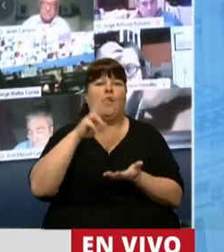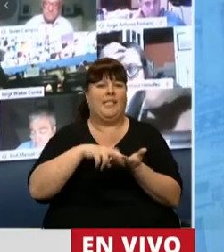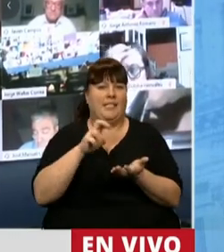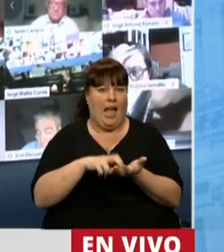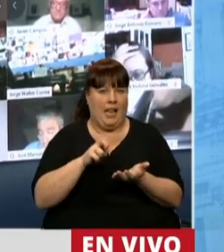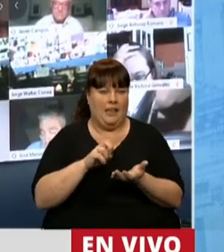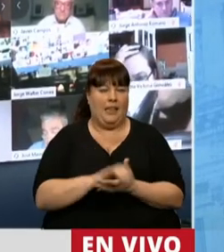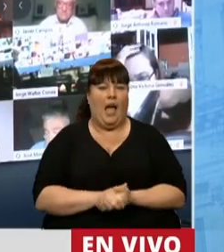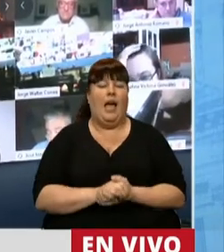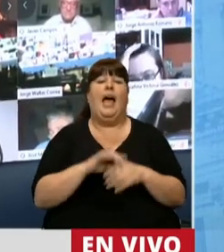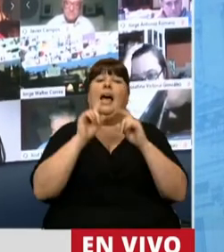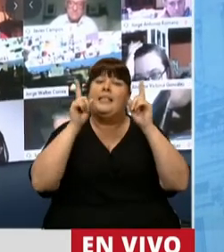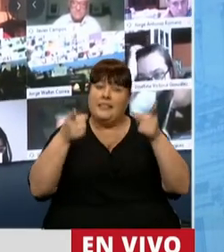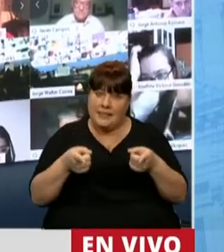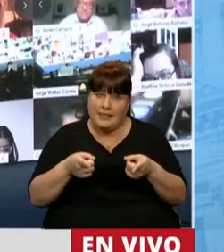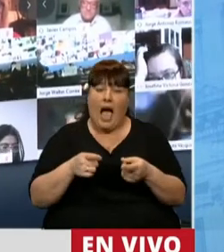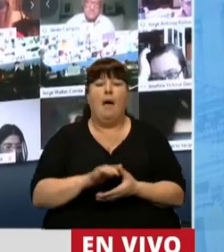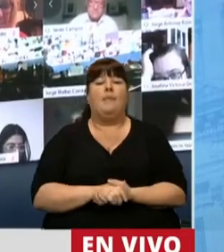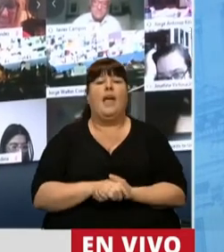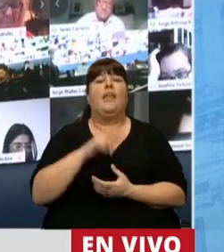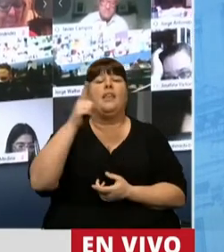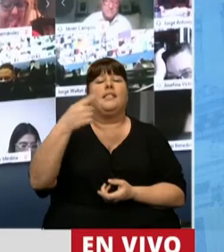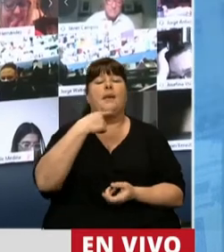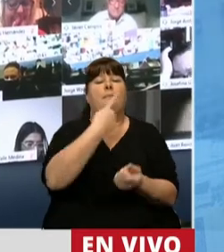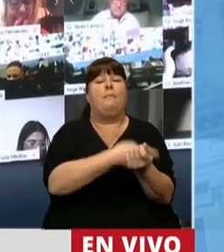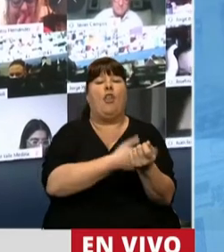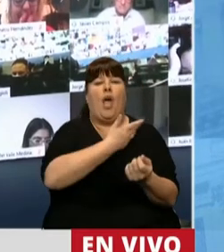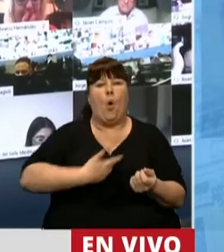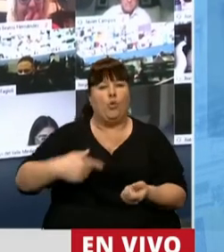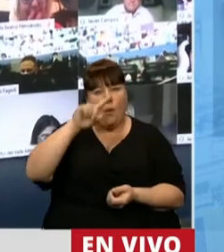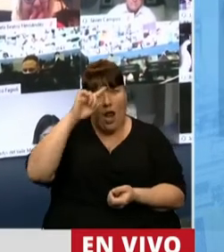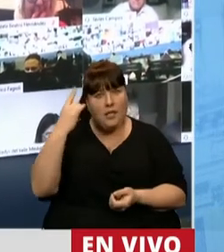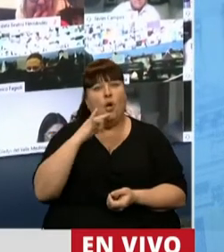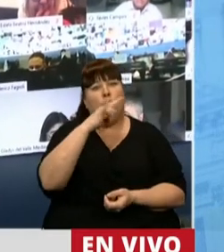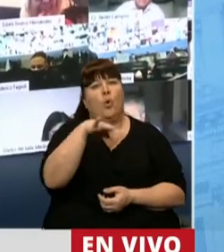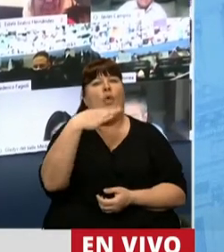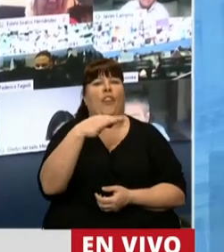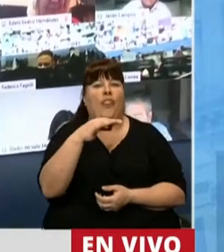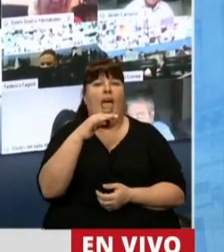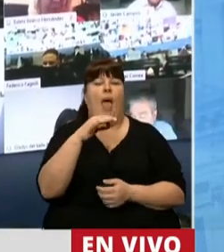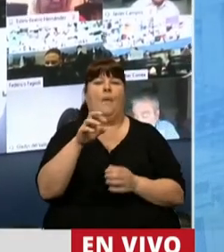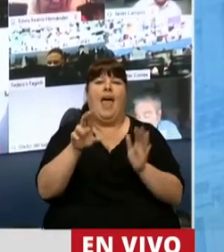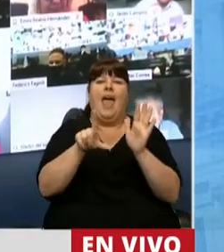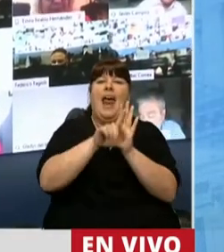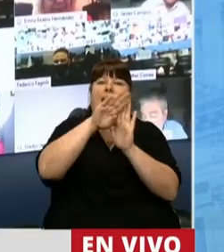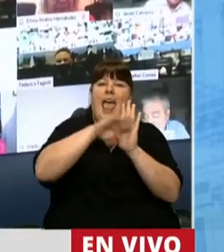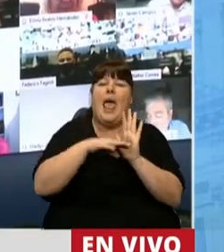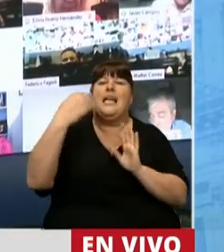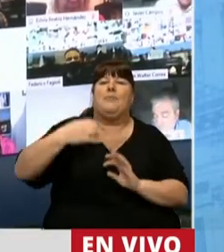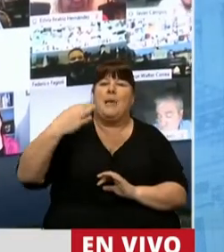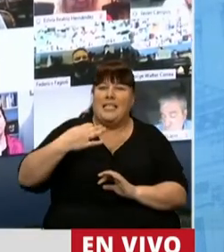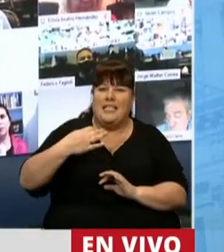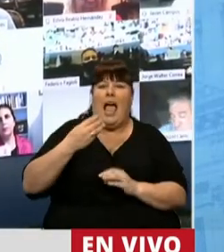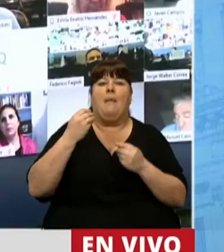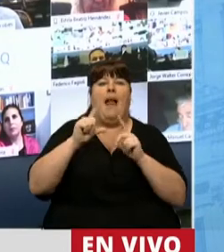Salta. A su vez, también lo facultaba el Poder Ejecutivo Nacional a instrumentar regímenes especiales